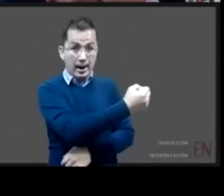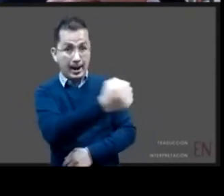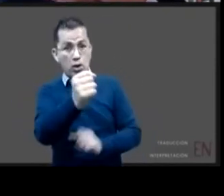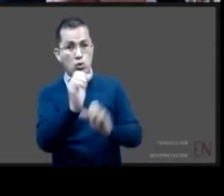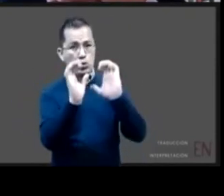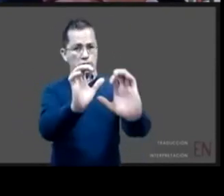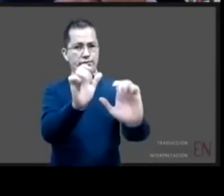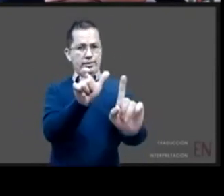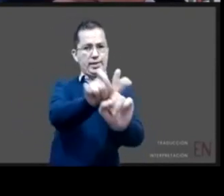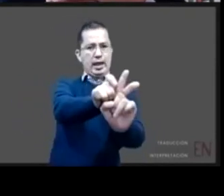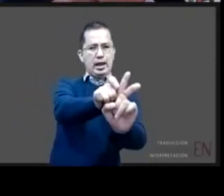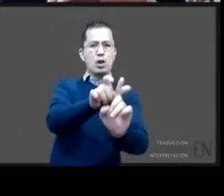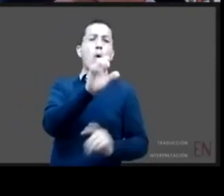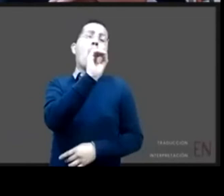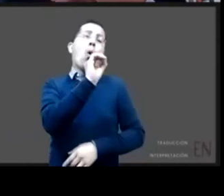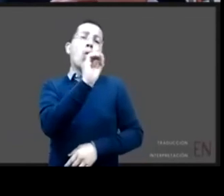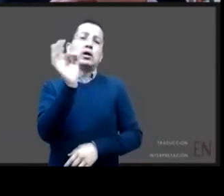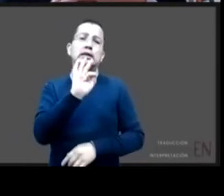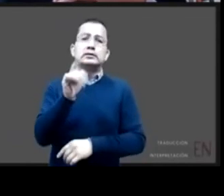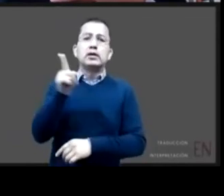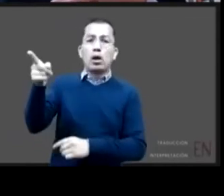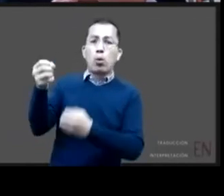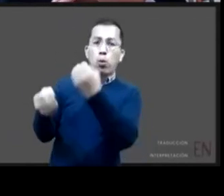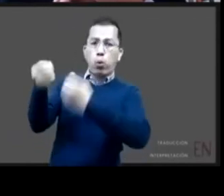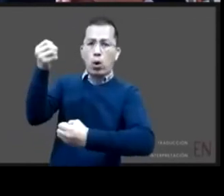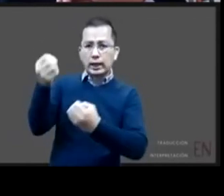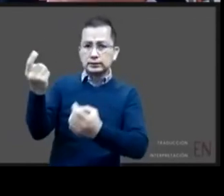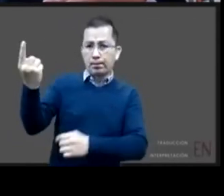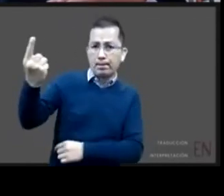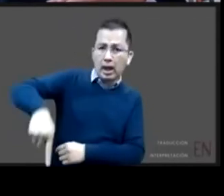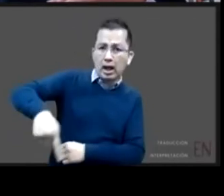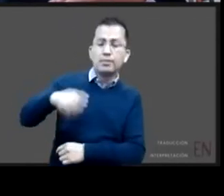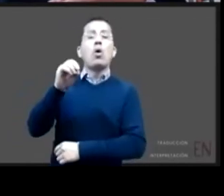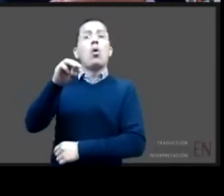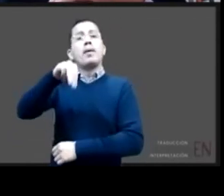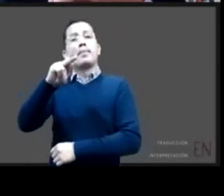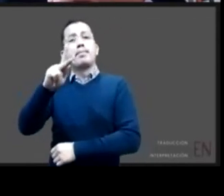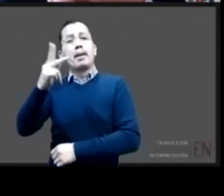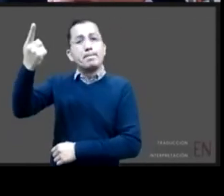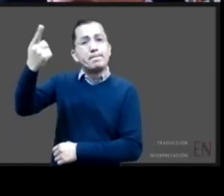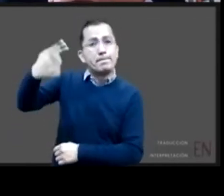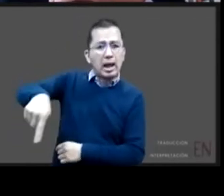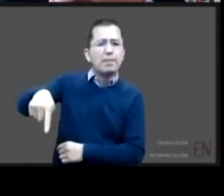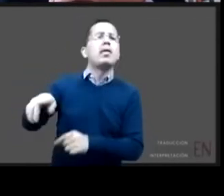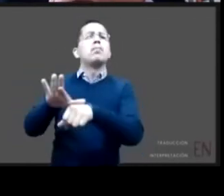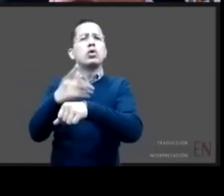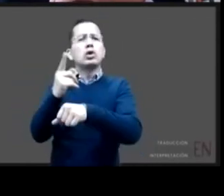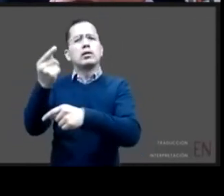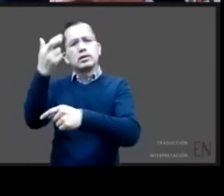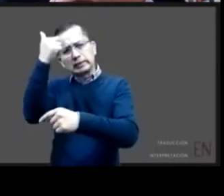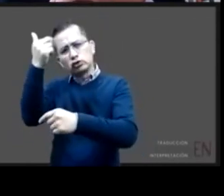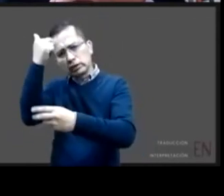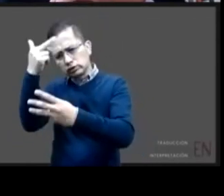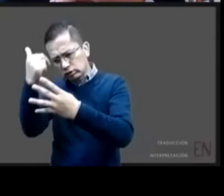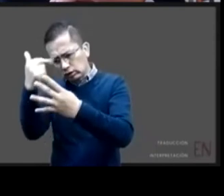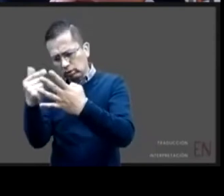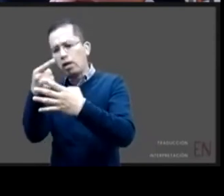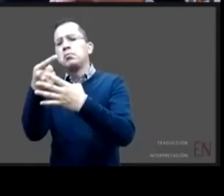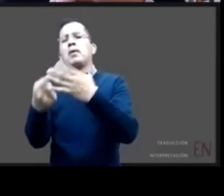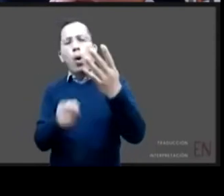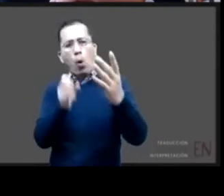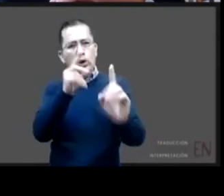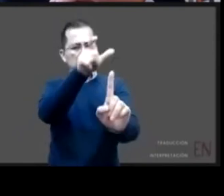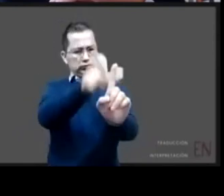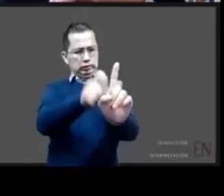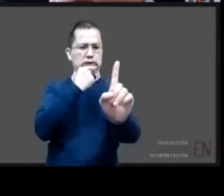parte de un juez por parte del ministerio público y de ahí partir con su plan de egreso el plan de egreso puede ser una